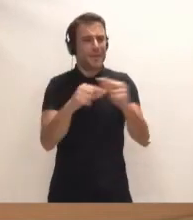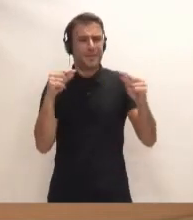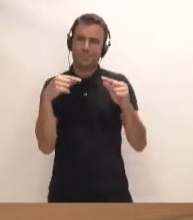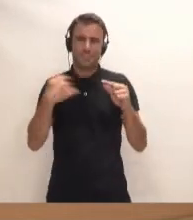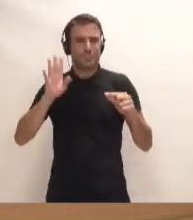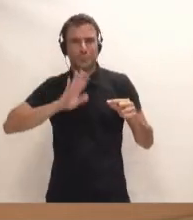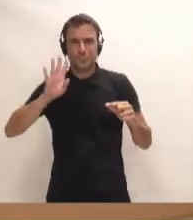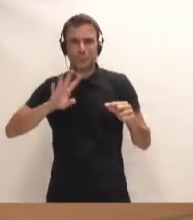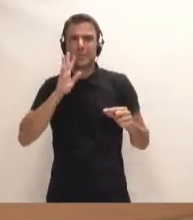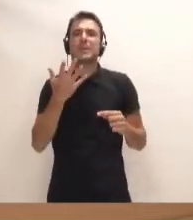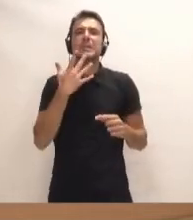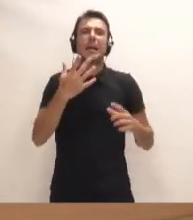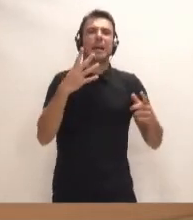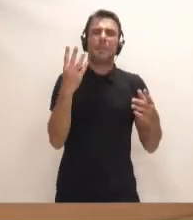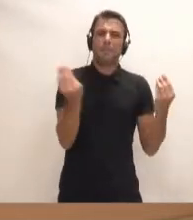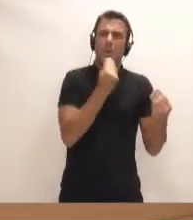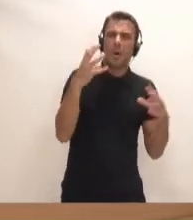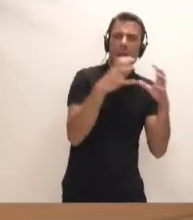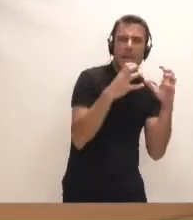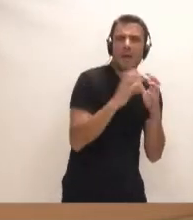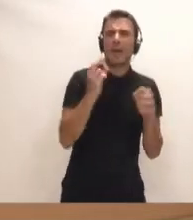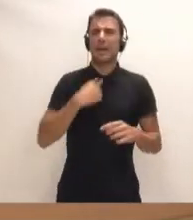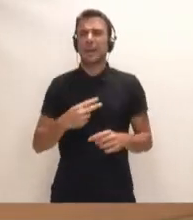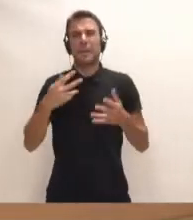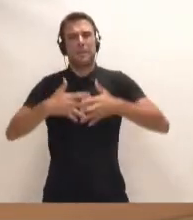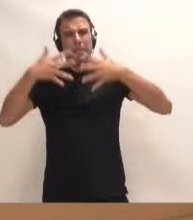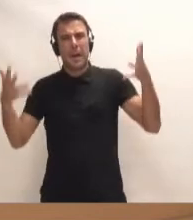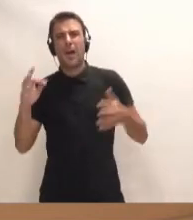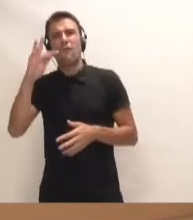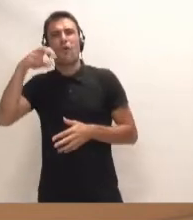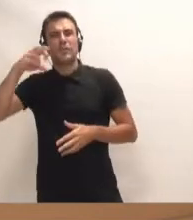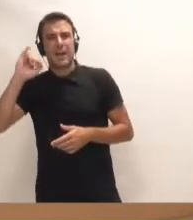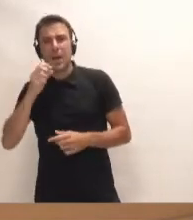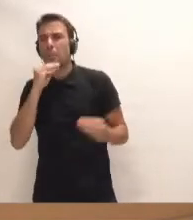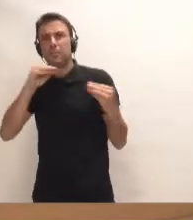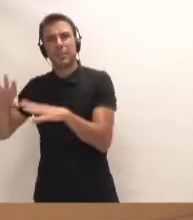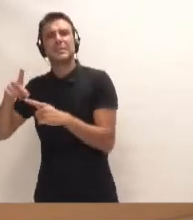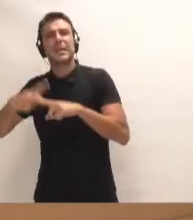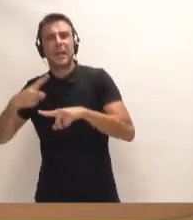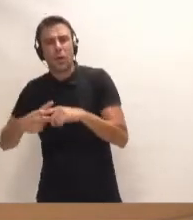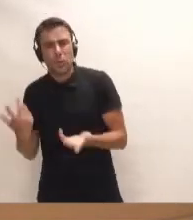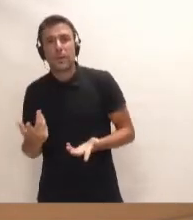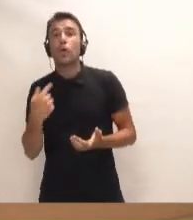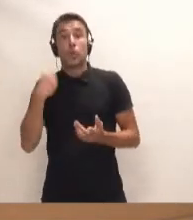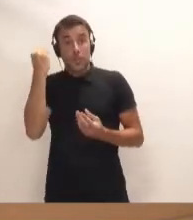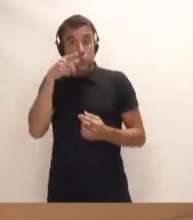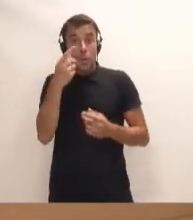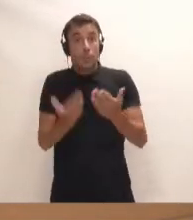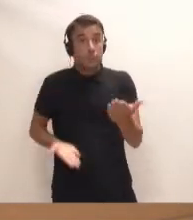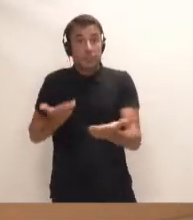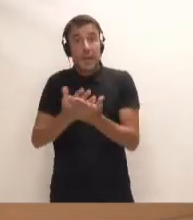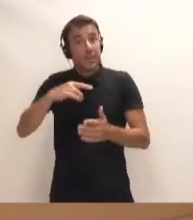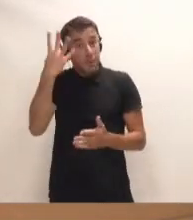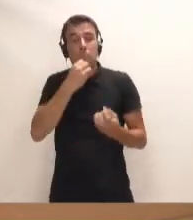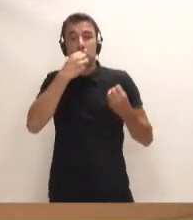respecto de si es mejor Granadilla, si es mejor ampliar los cristianos, de si Fonsalía, de si Santa Cruz. Yo creo que es una muy buena iniciativa, muy buena